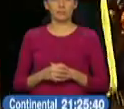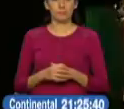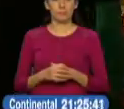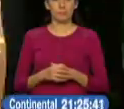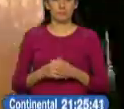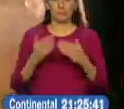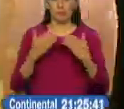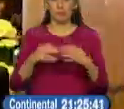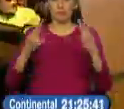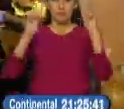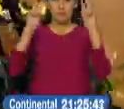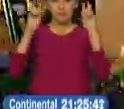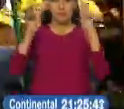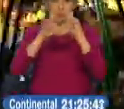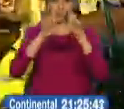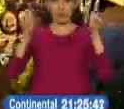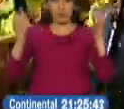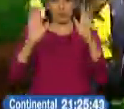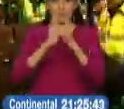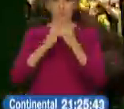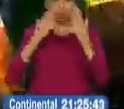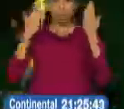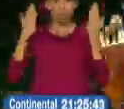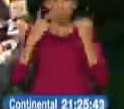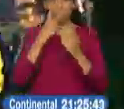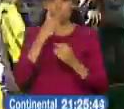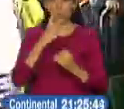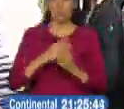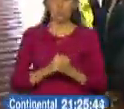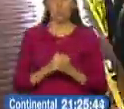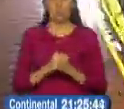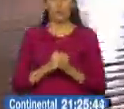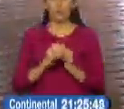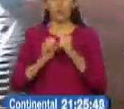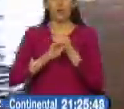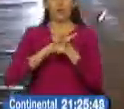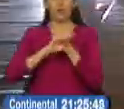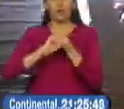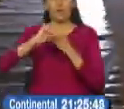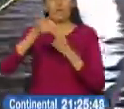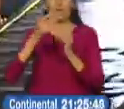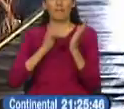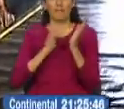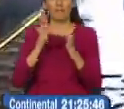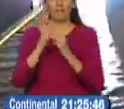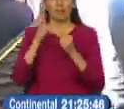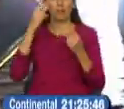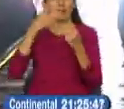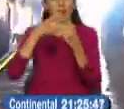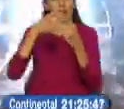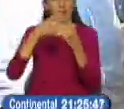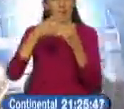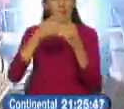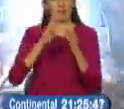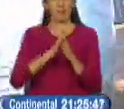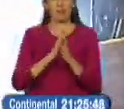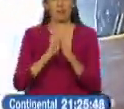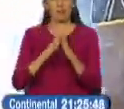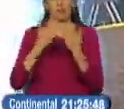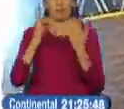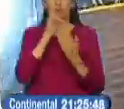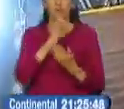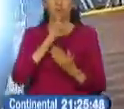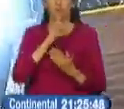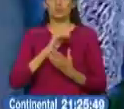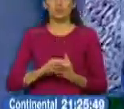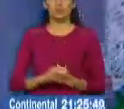Así titula el artículo escrito por Ernesto Londoño y publicado este 10 de abril en la versión digital del periódico estadounidense el New York